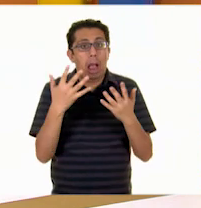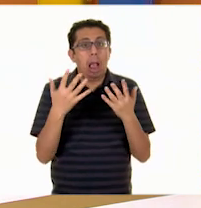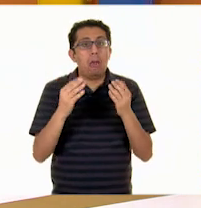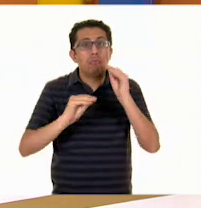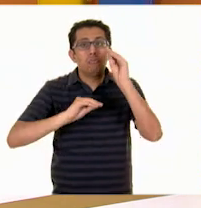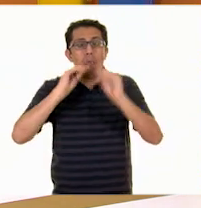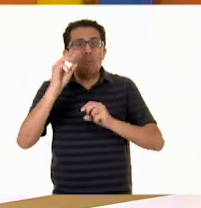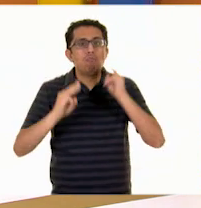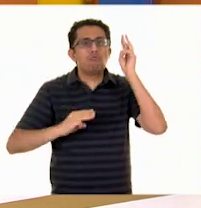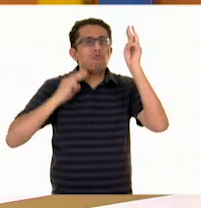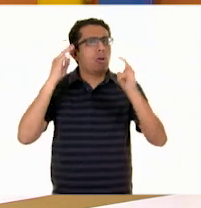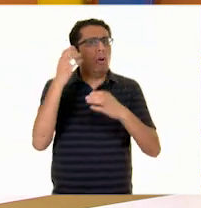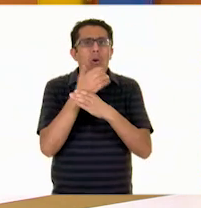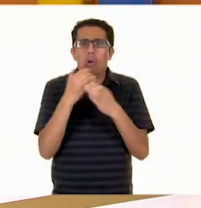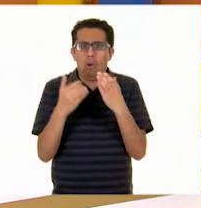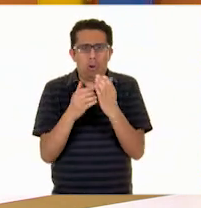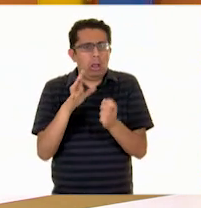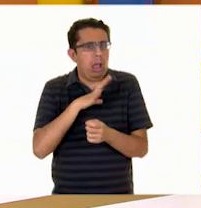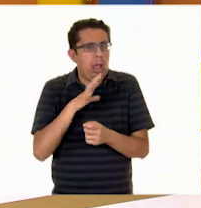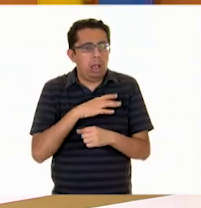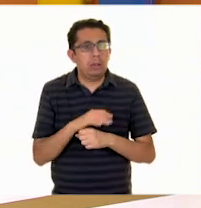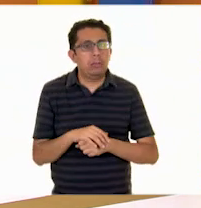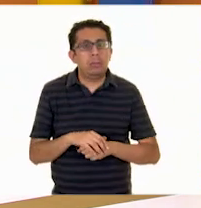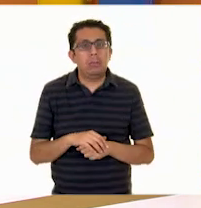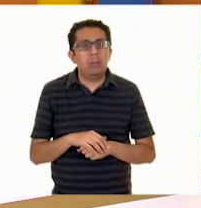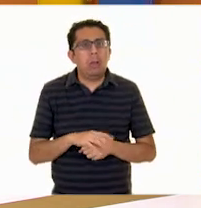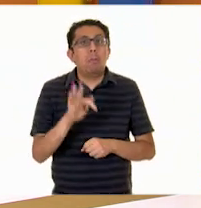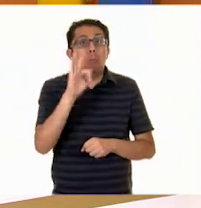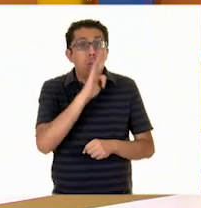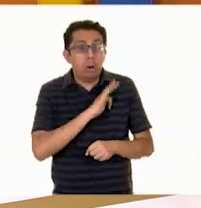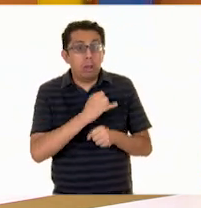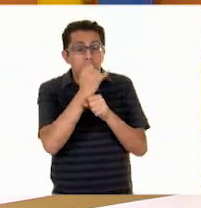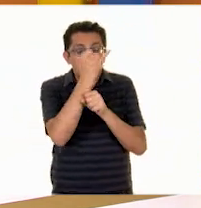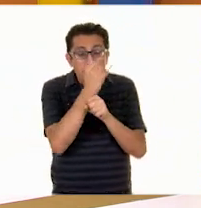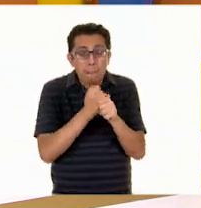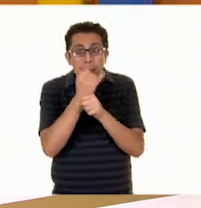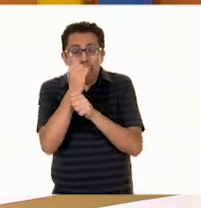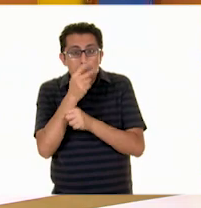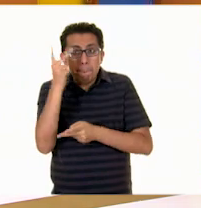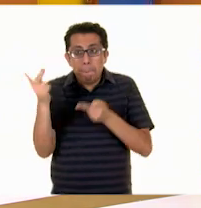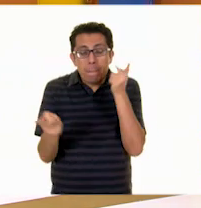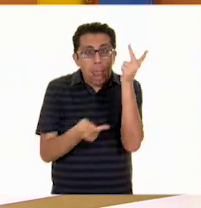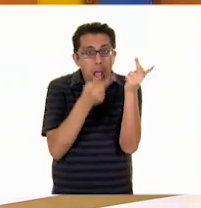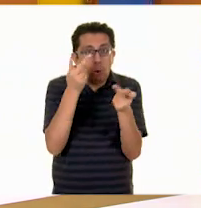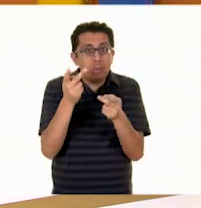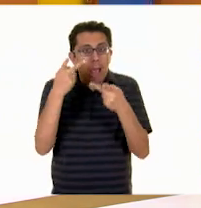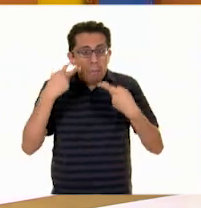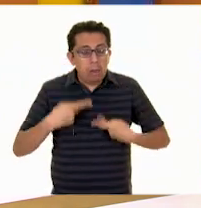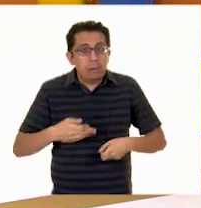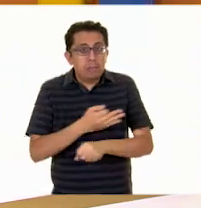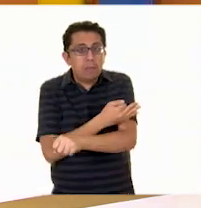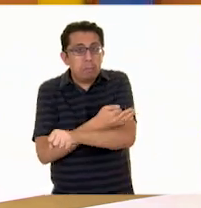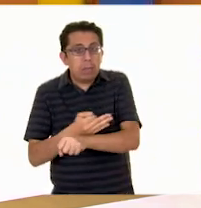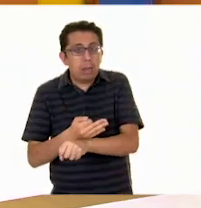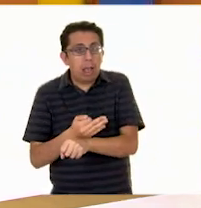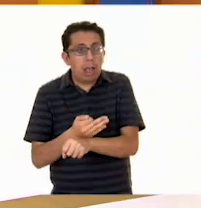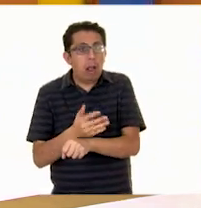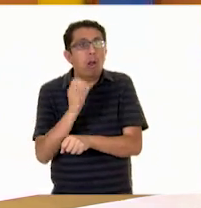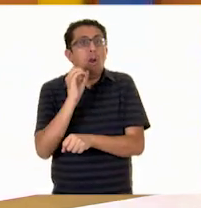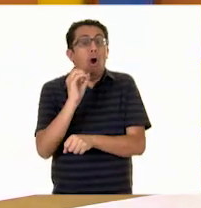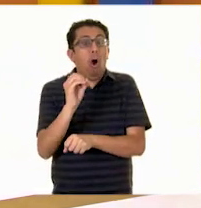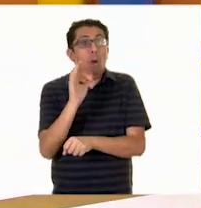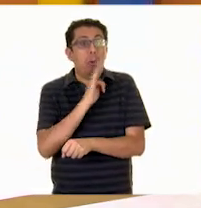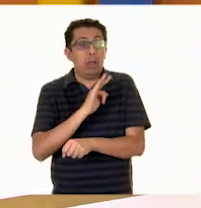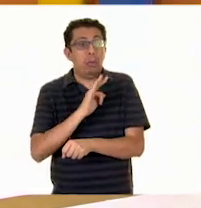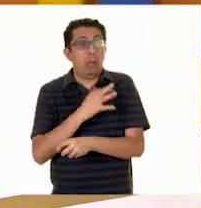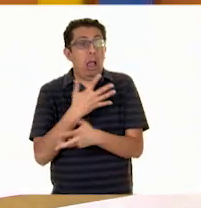con objetos que tengamos, con lo que podemos investigar en la familia, o qué te parece si hacemos un gran